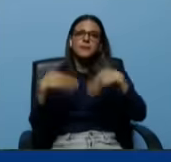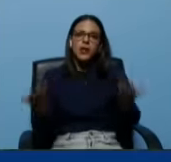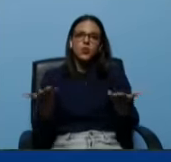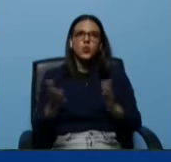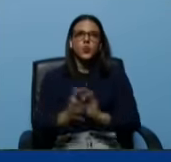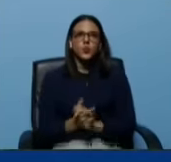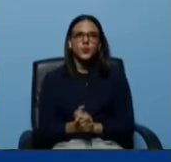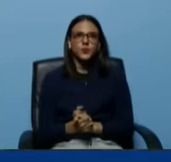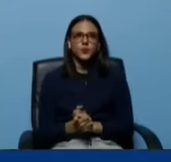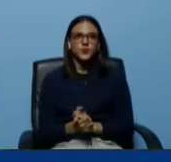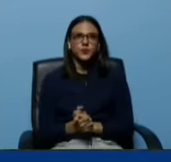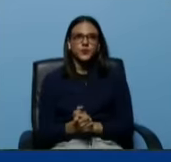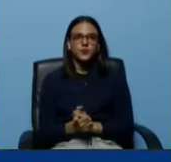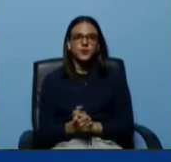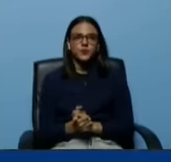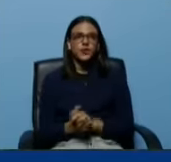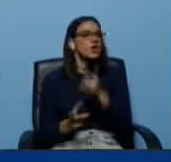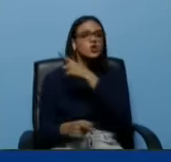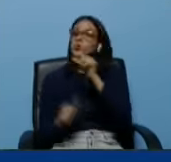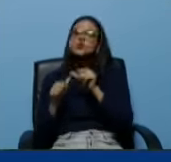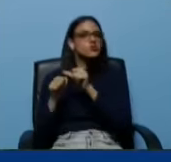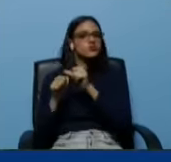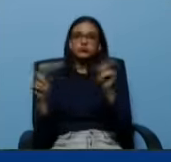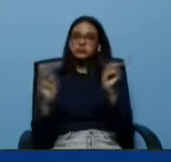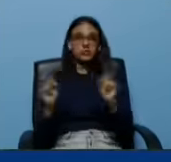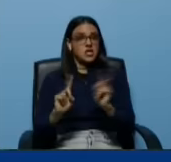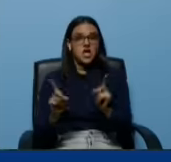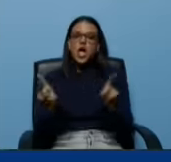Y no andes ahí, de arrastrado.